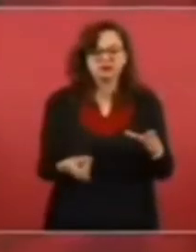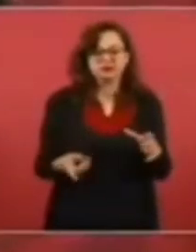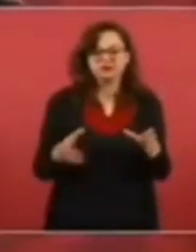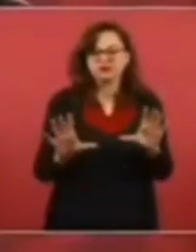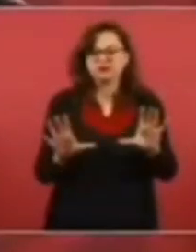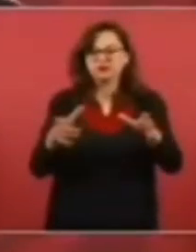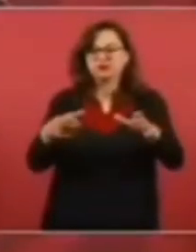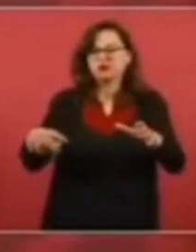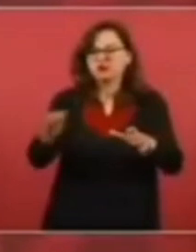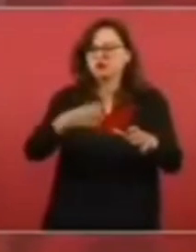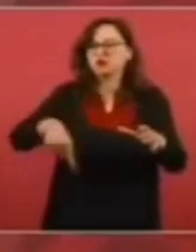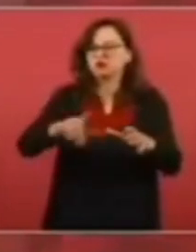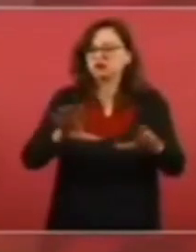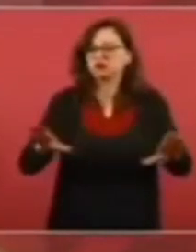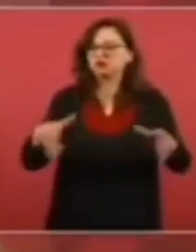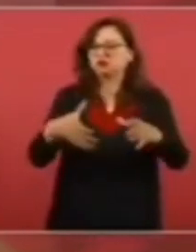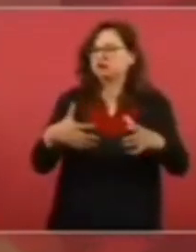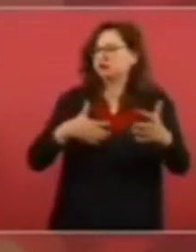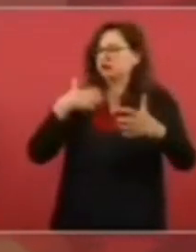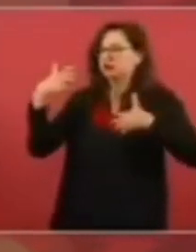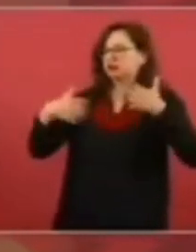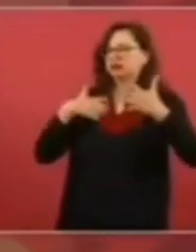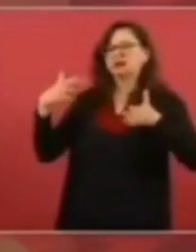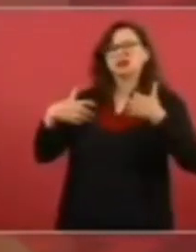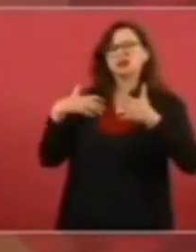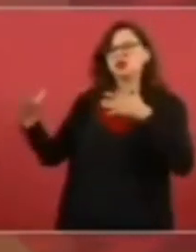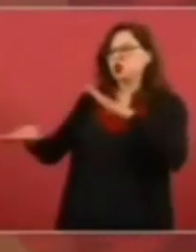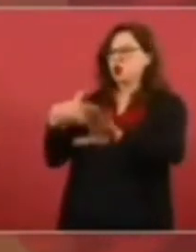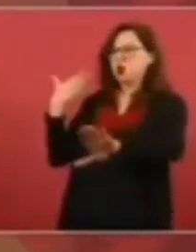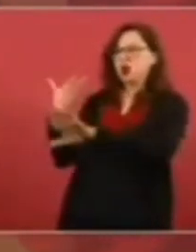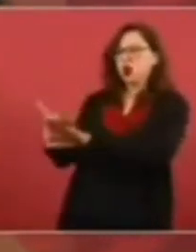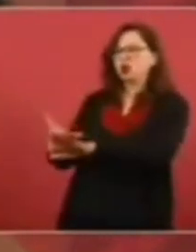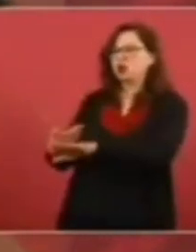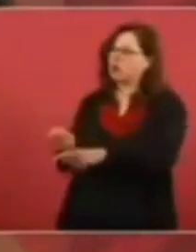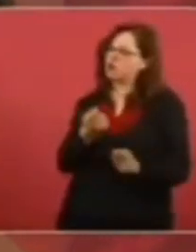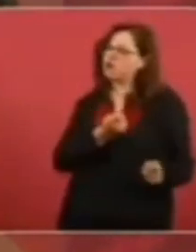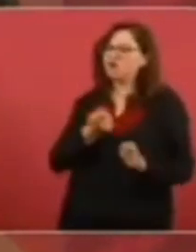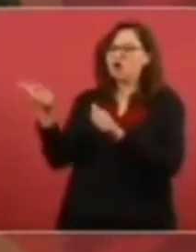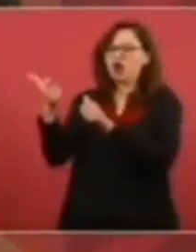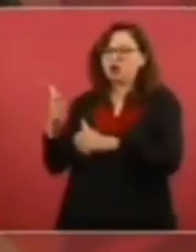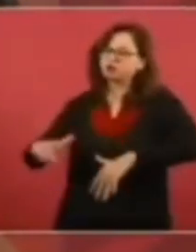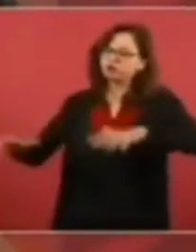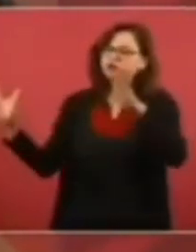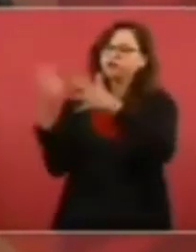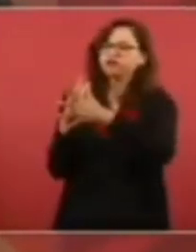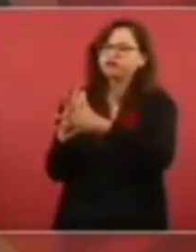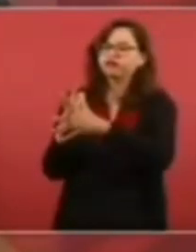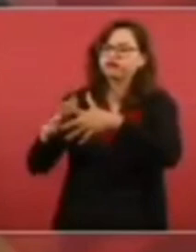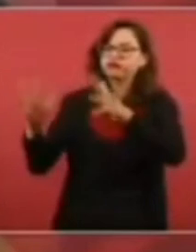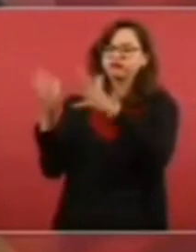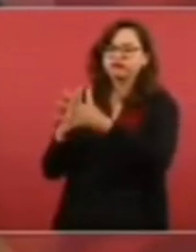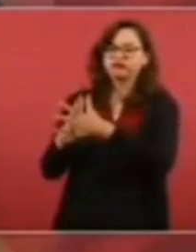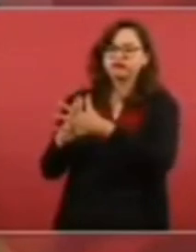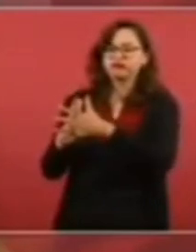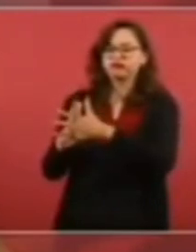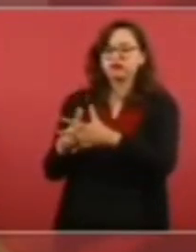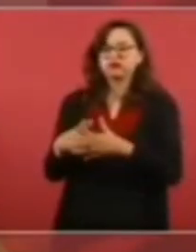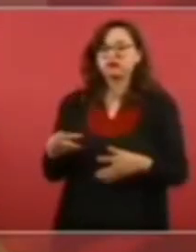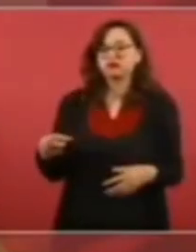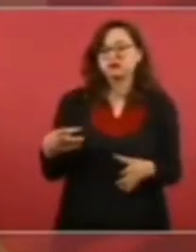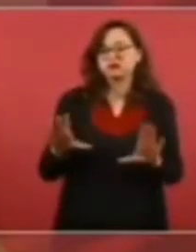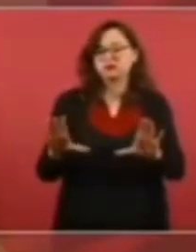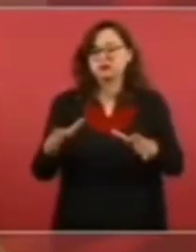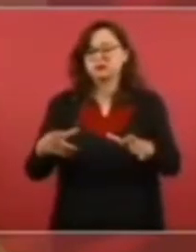se imponen